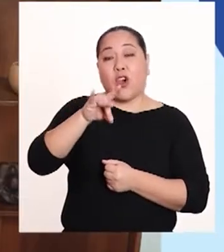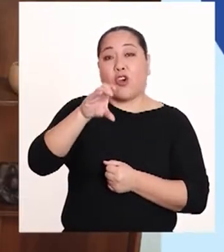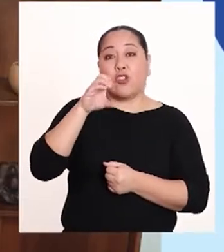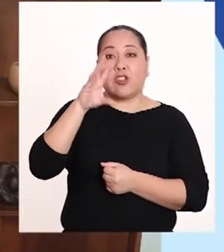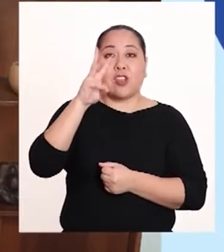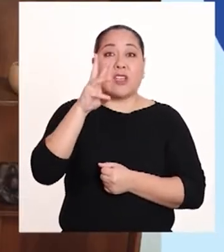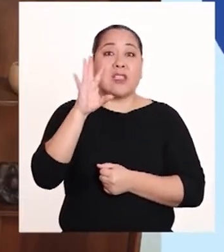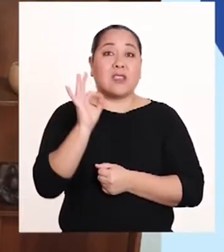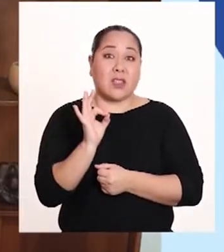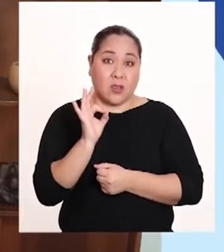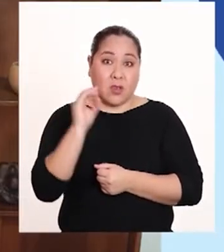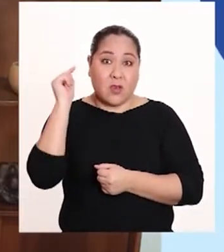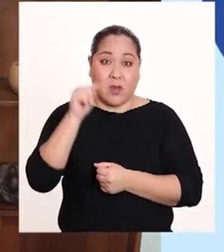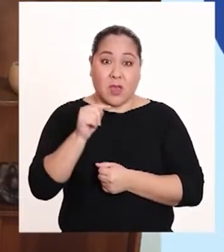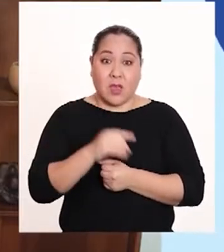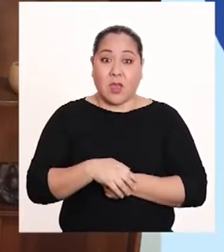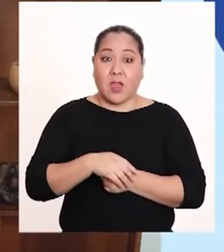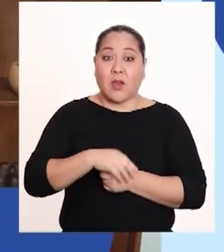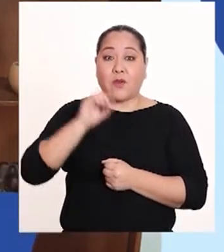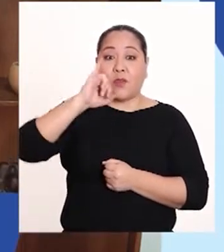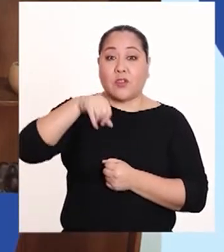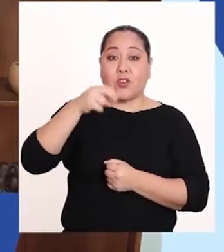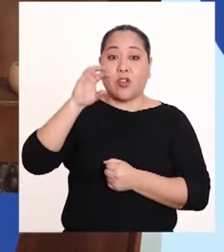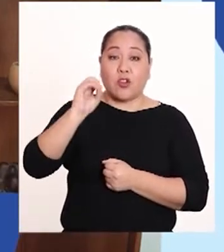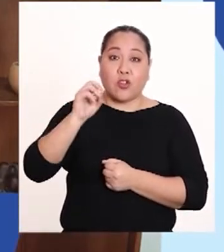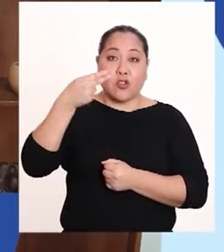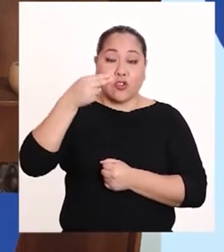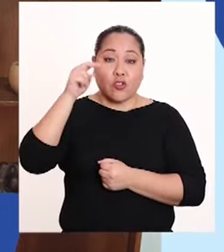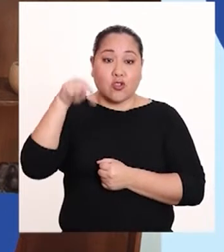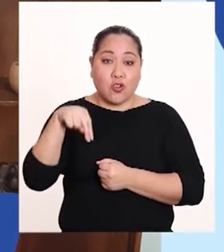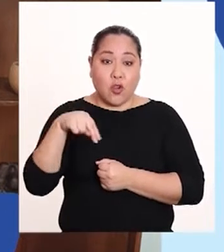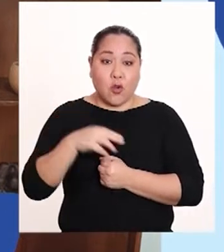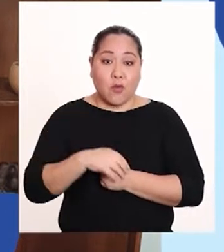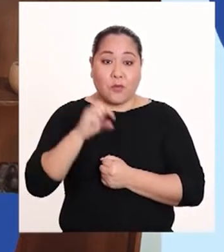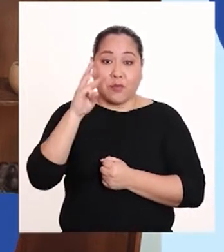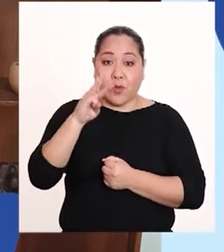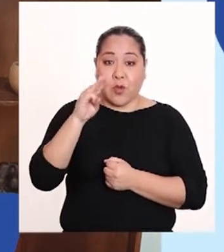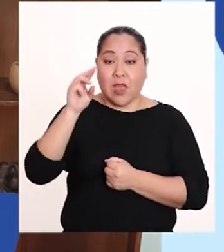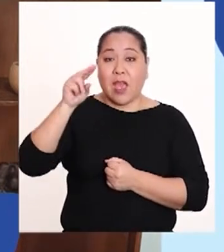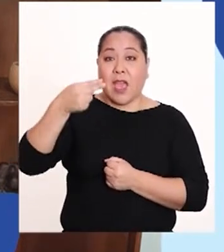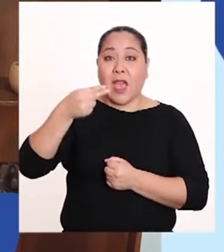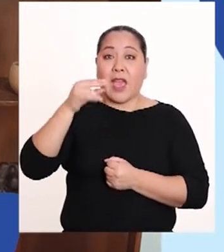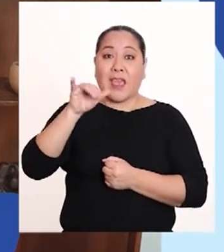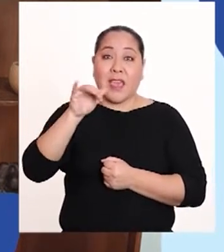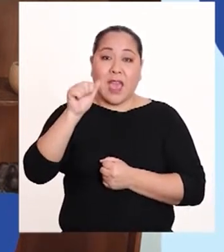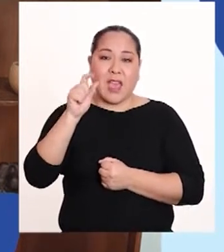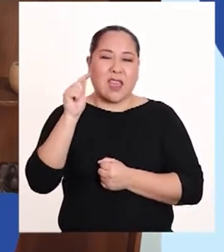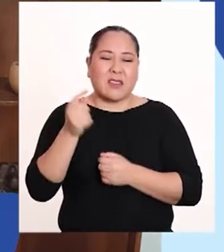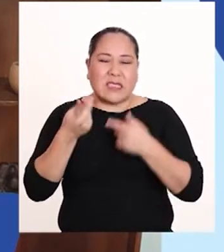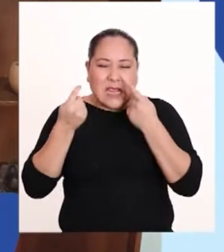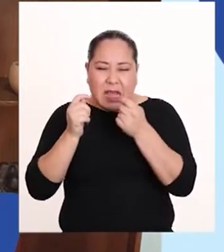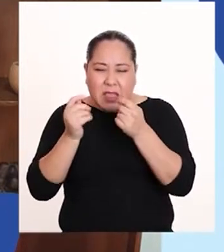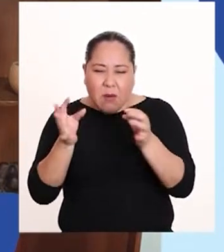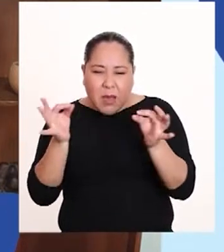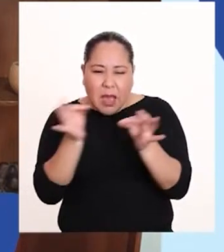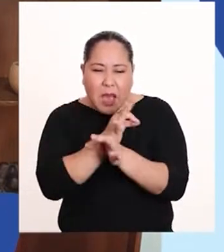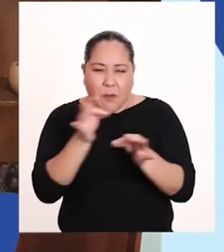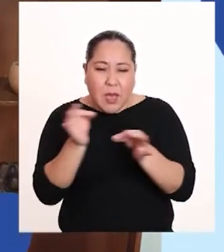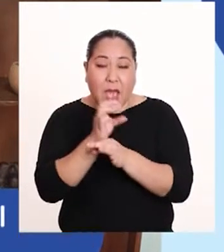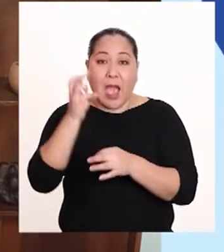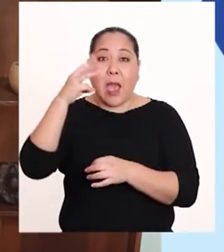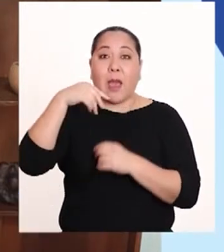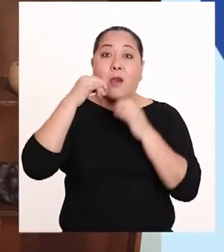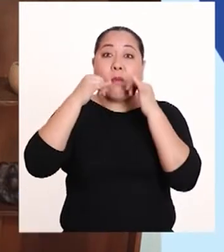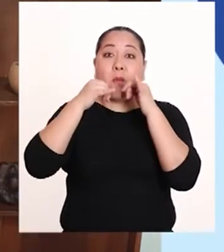1869, en que John Wesley Hyatt, en un intento por producir un sustituto del marfil,